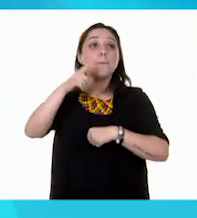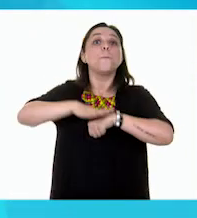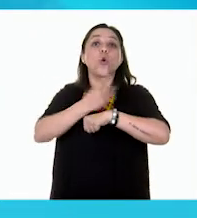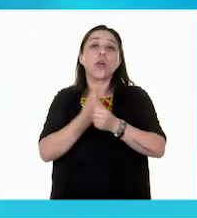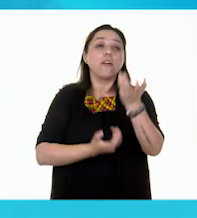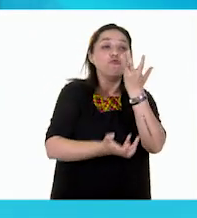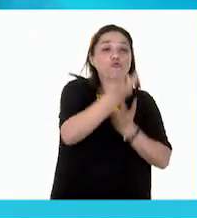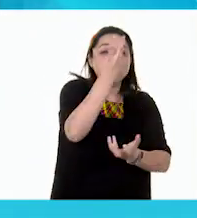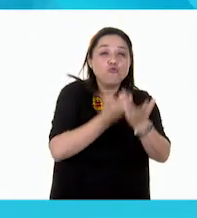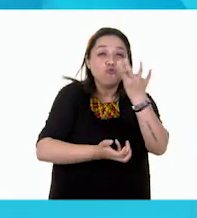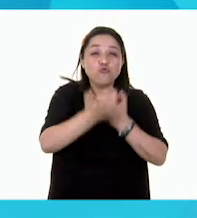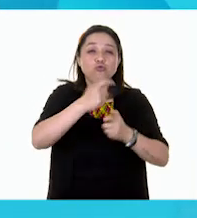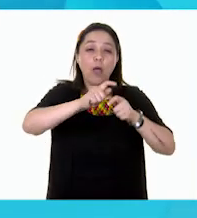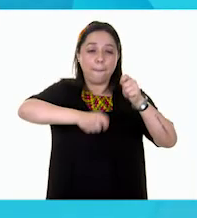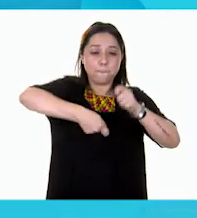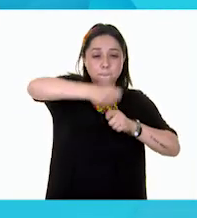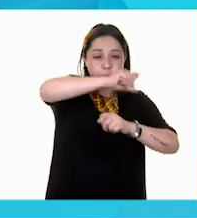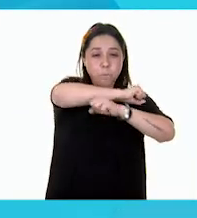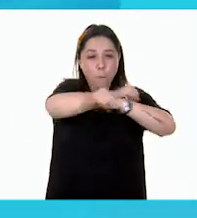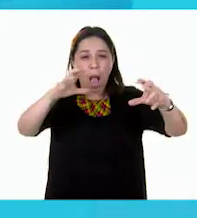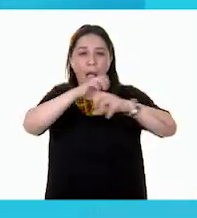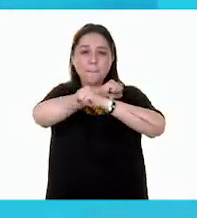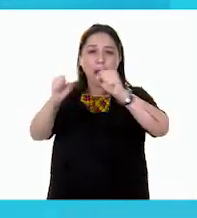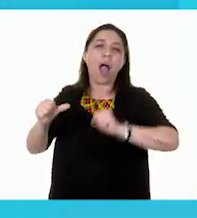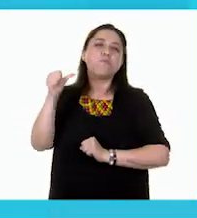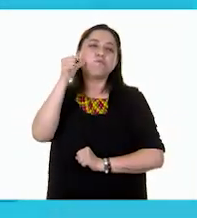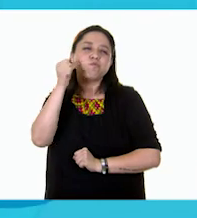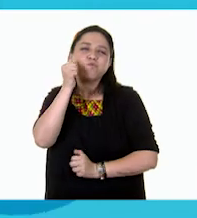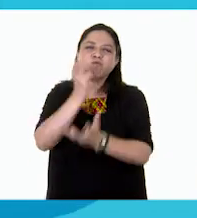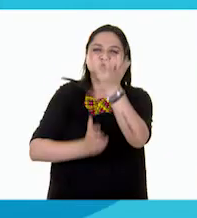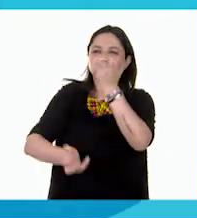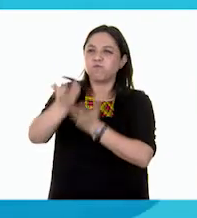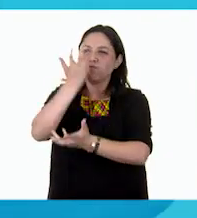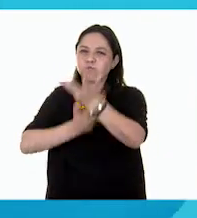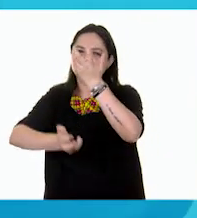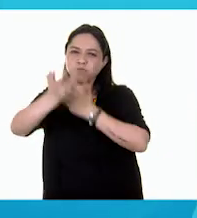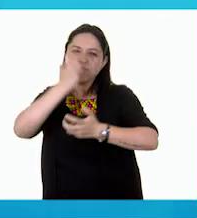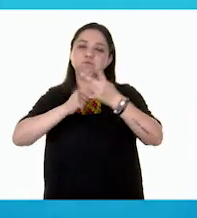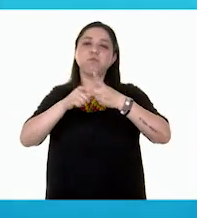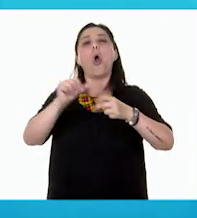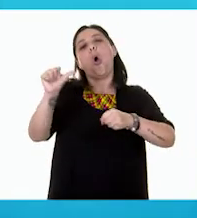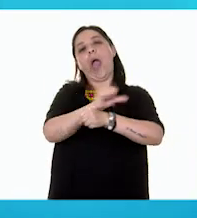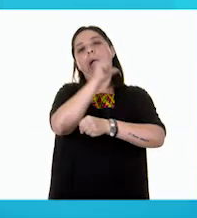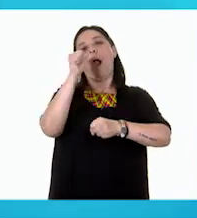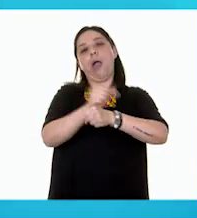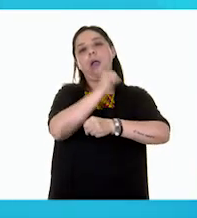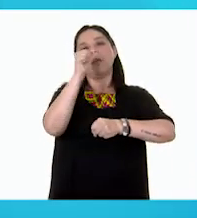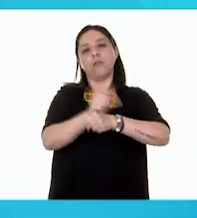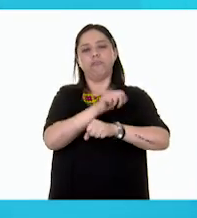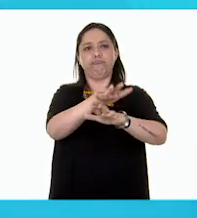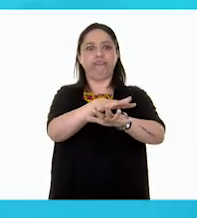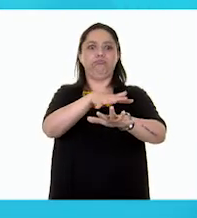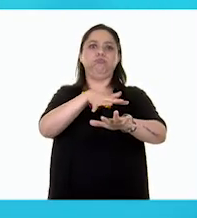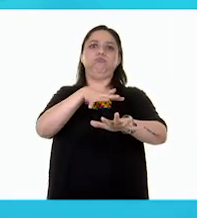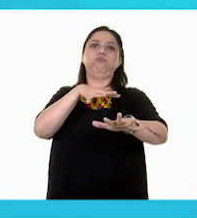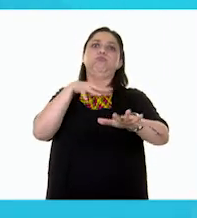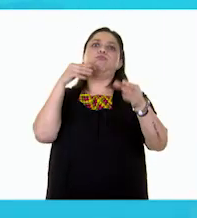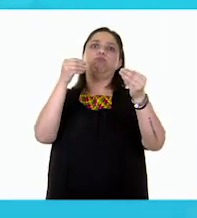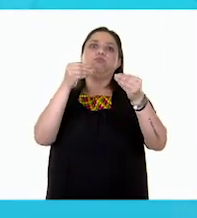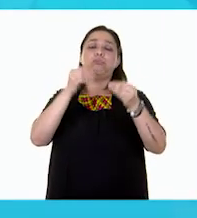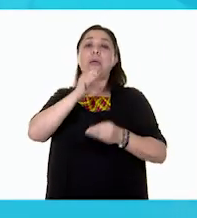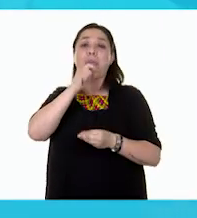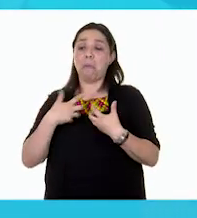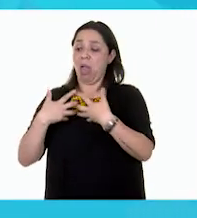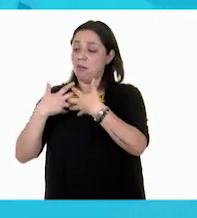de pólvora, llantas y materiales inflamables, el uso indiscriminado de automóviles y las actividades industriales.